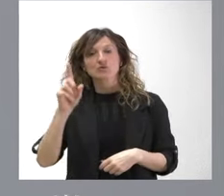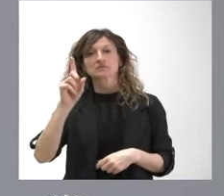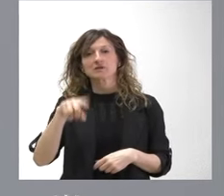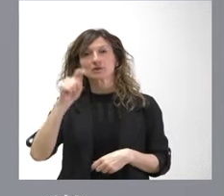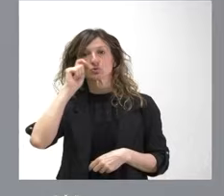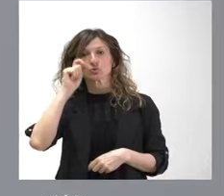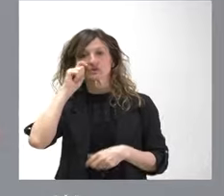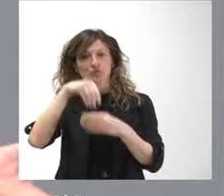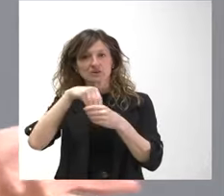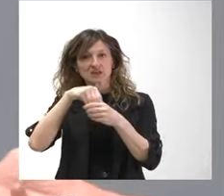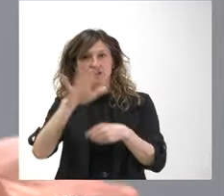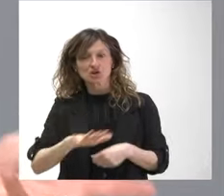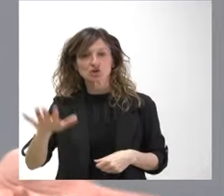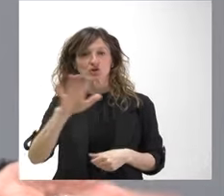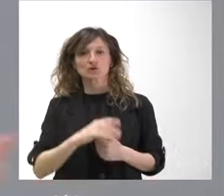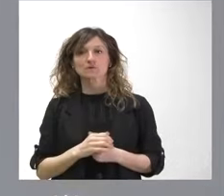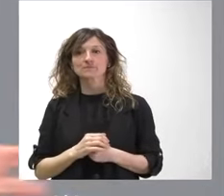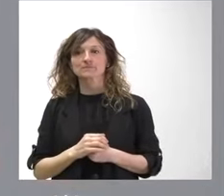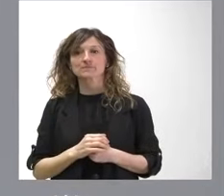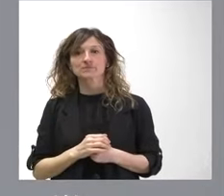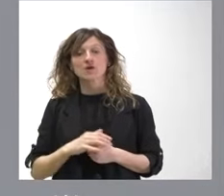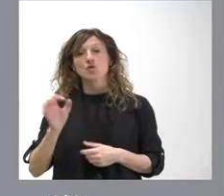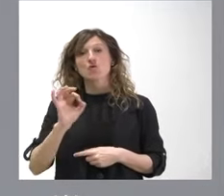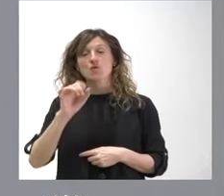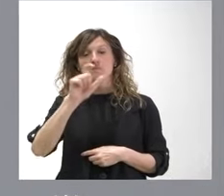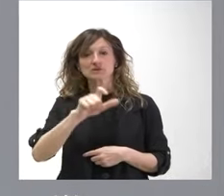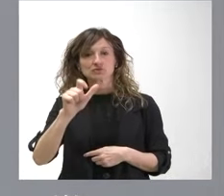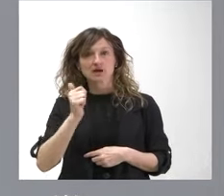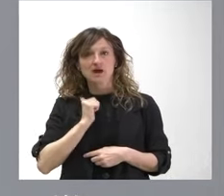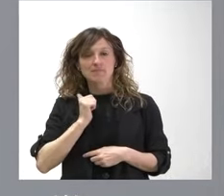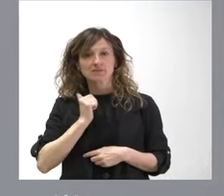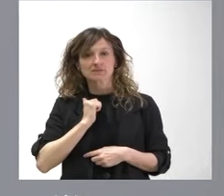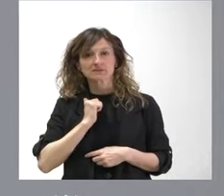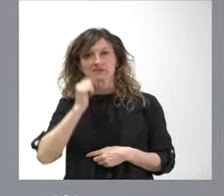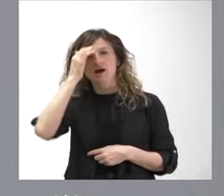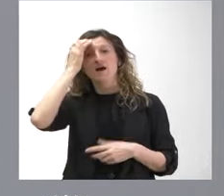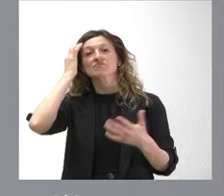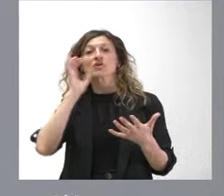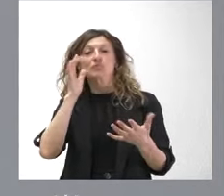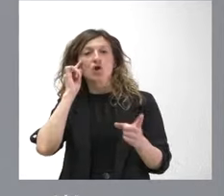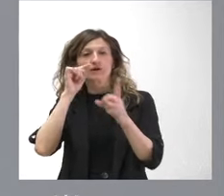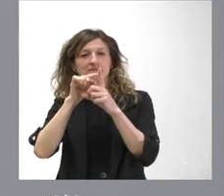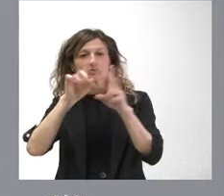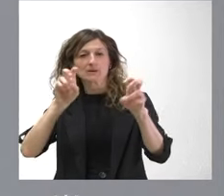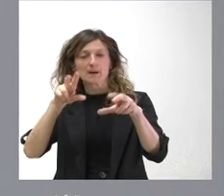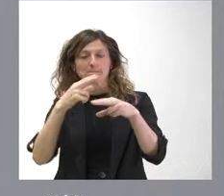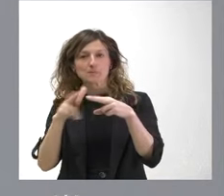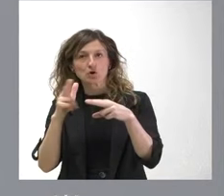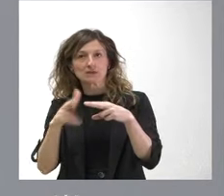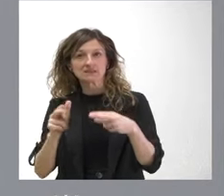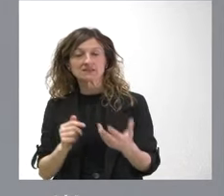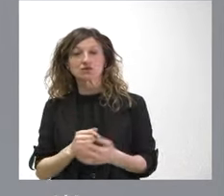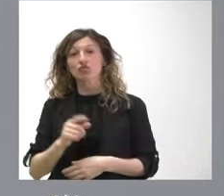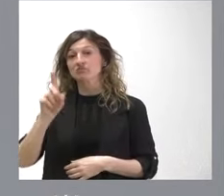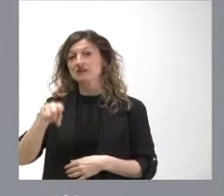turismo de interior y hay, como usted dice quien aprovecha la ocasión pues para fines de carácter político que también son